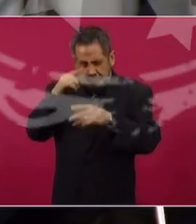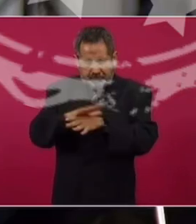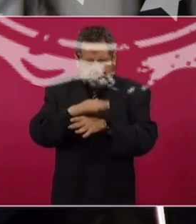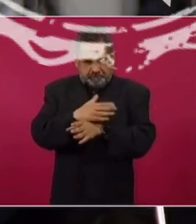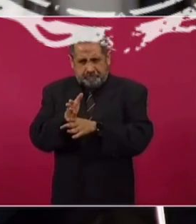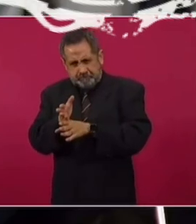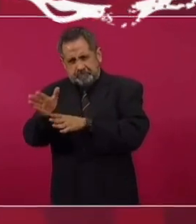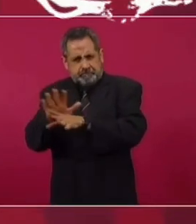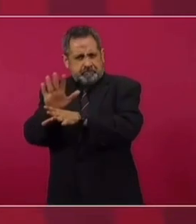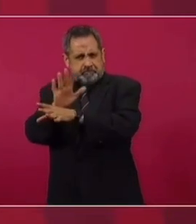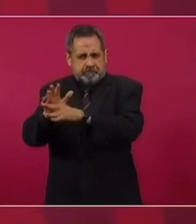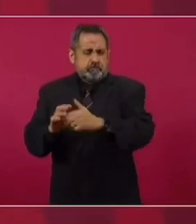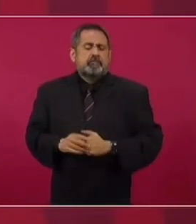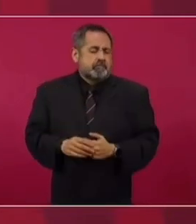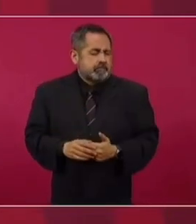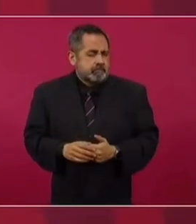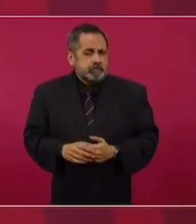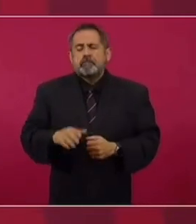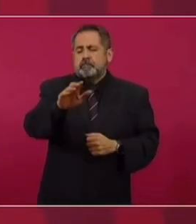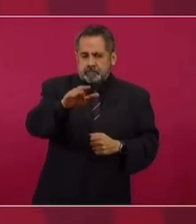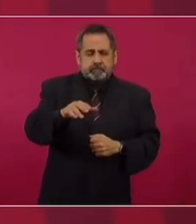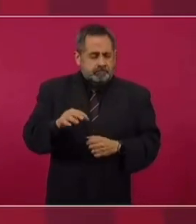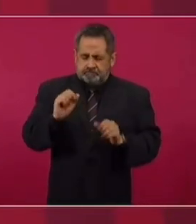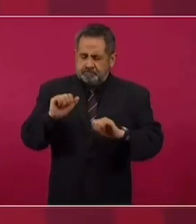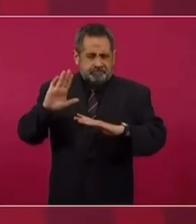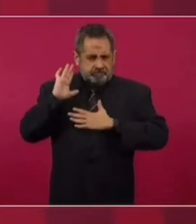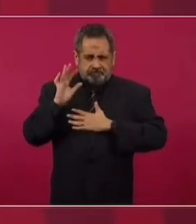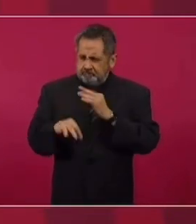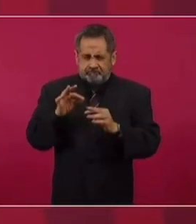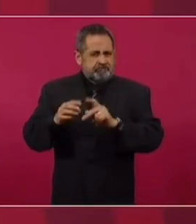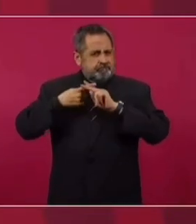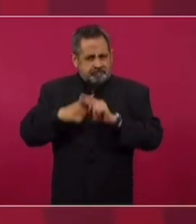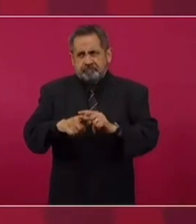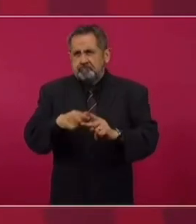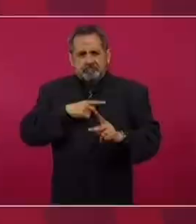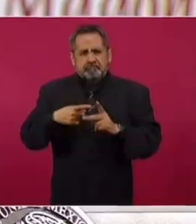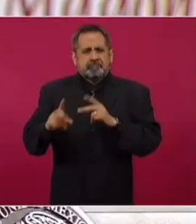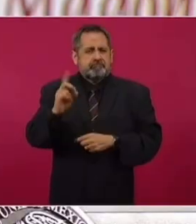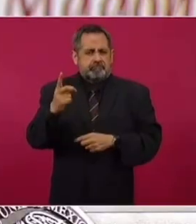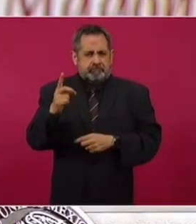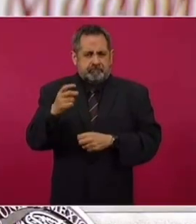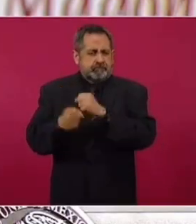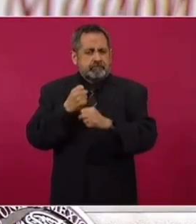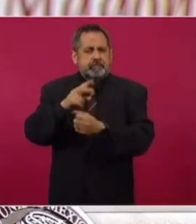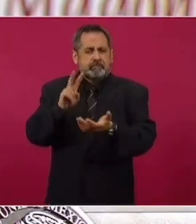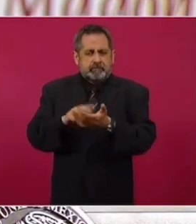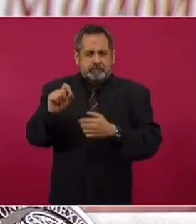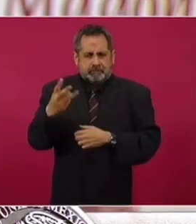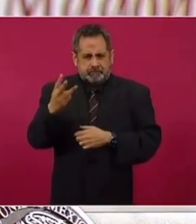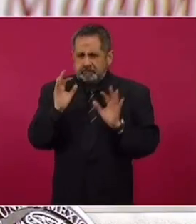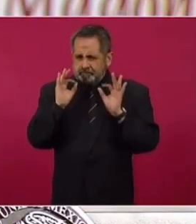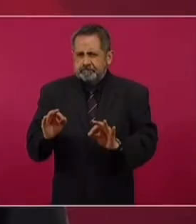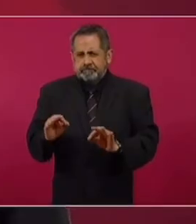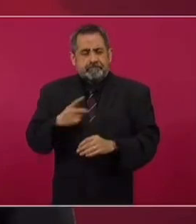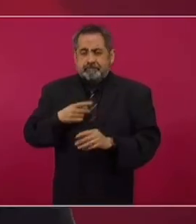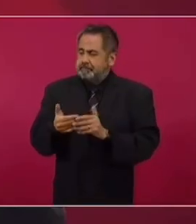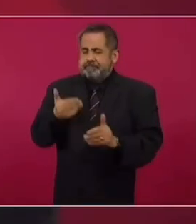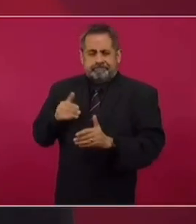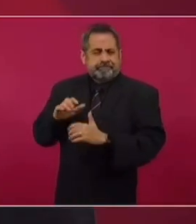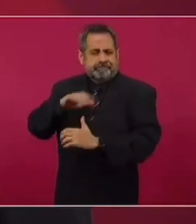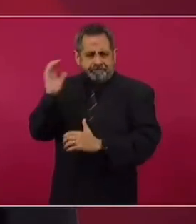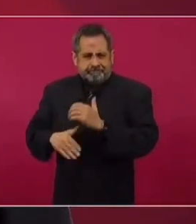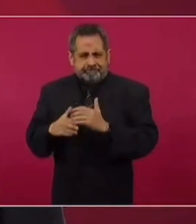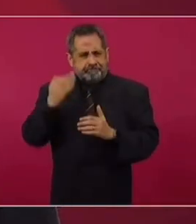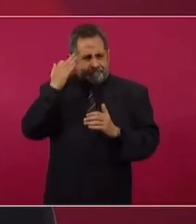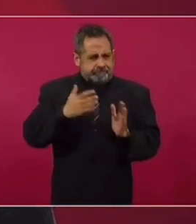Bueno, el compromiso es que el Tren Maya debe de estar entrando en operación en diciembre del año 2023. La obra debe de estar terminada